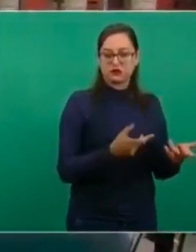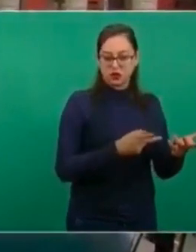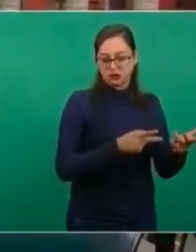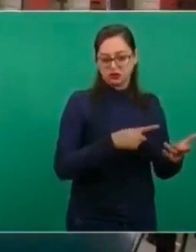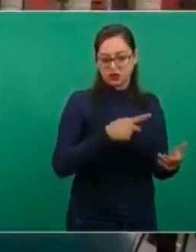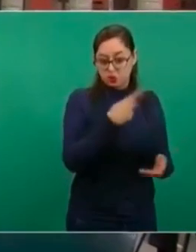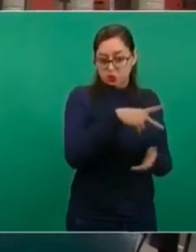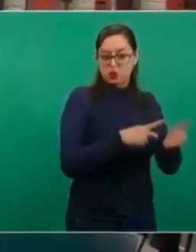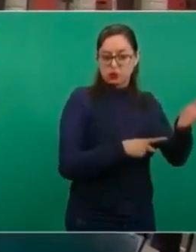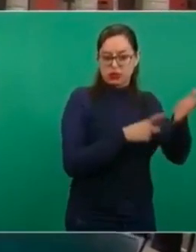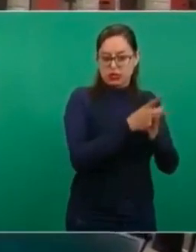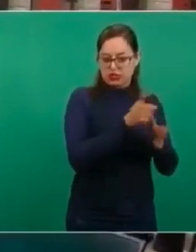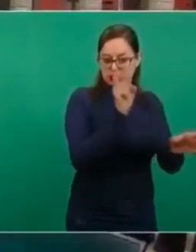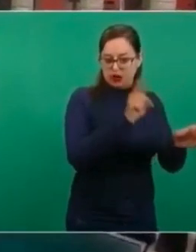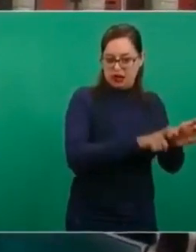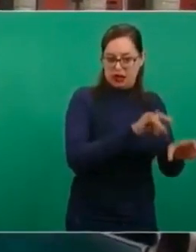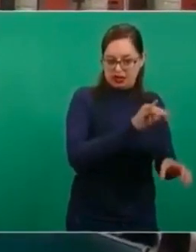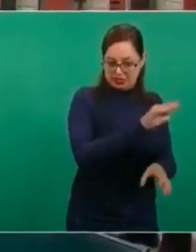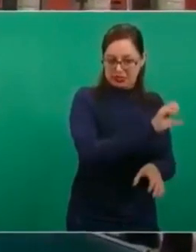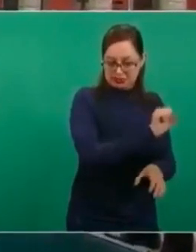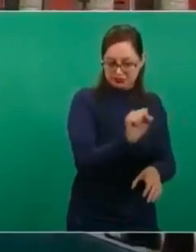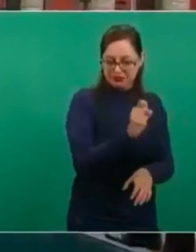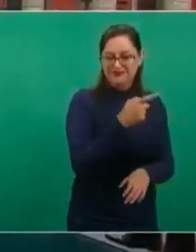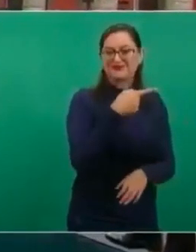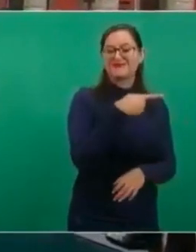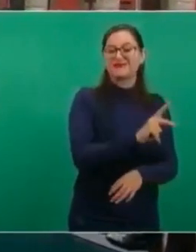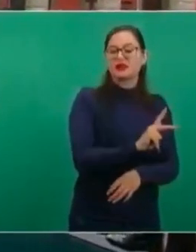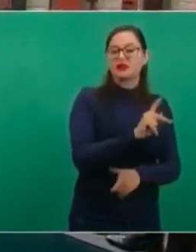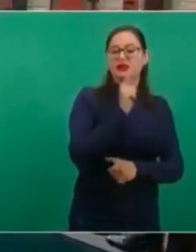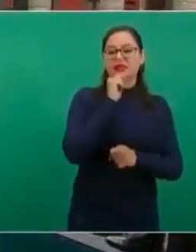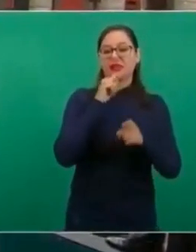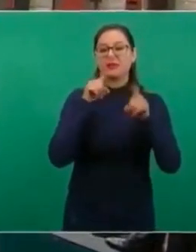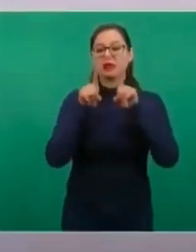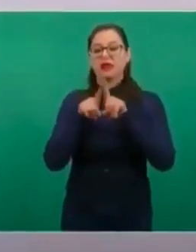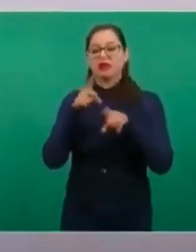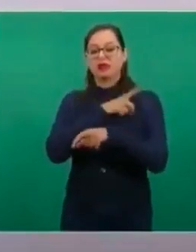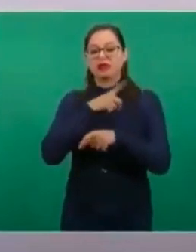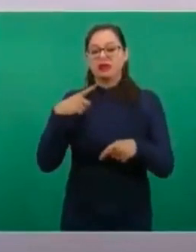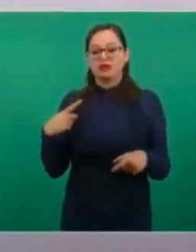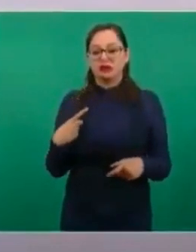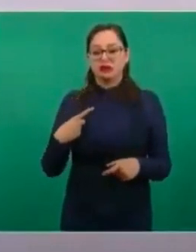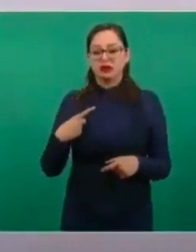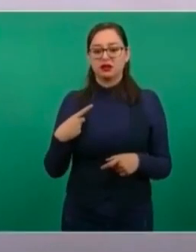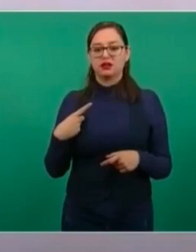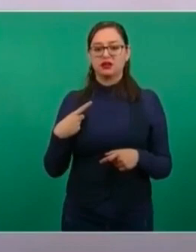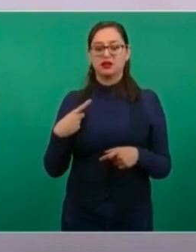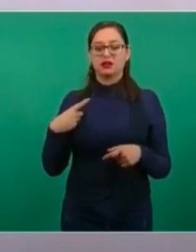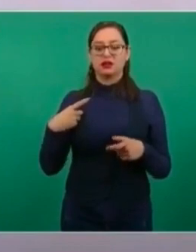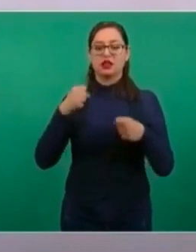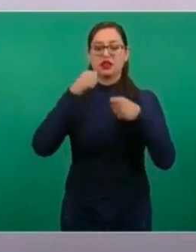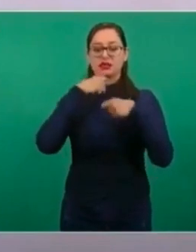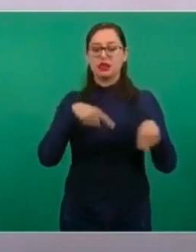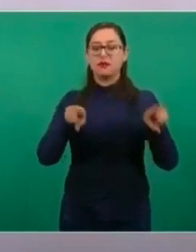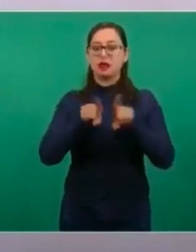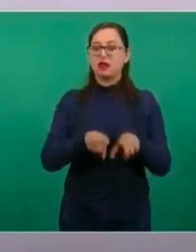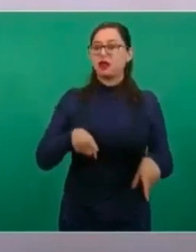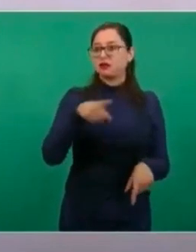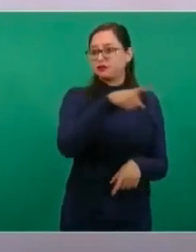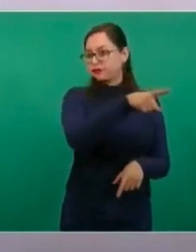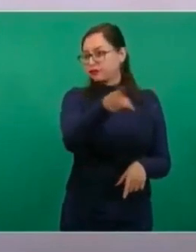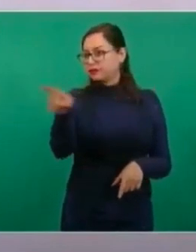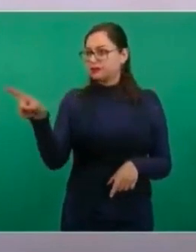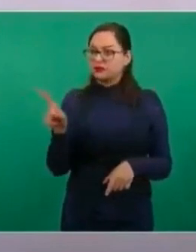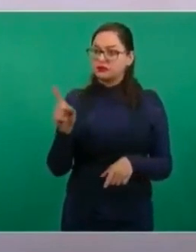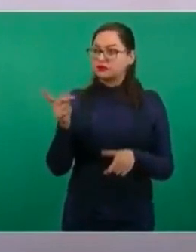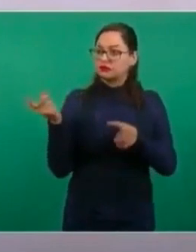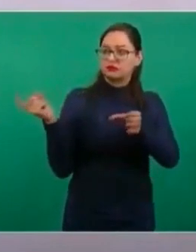derechohabientes, sino que se dé también atención a quienes